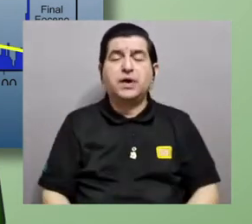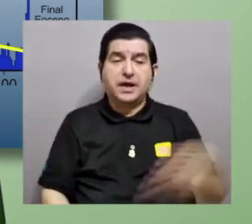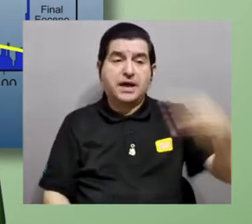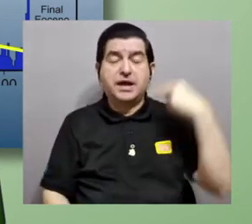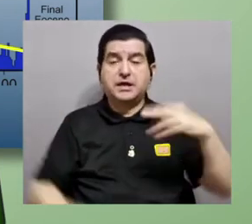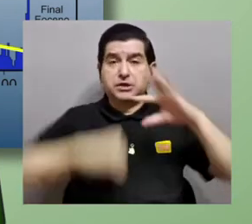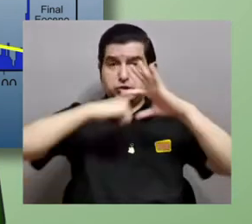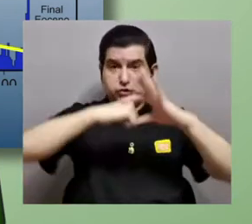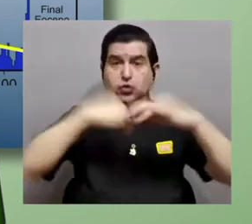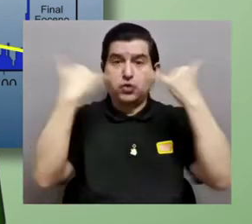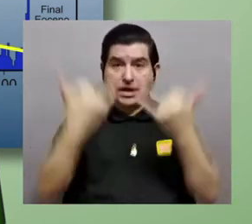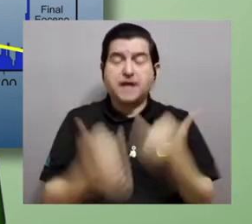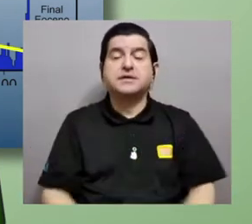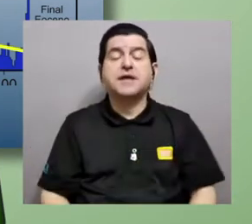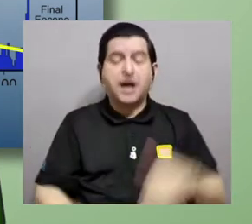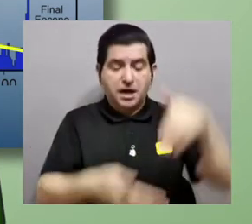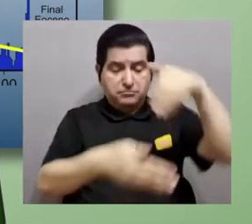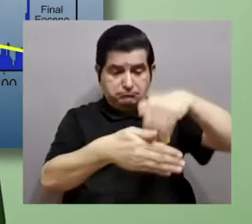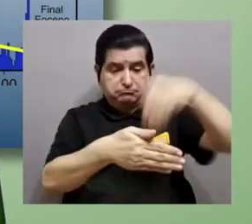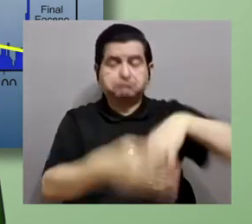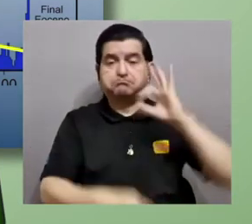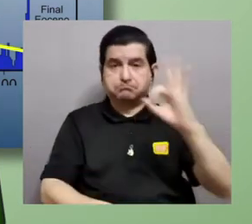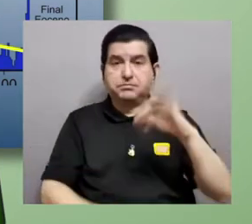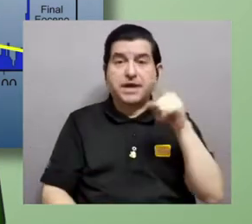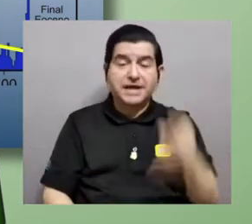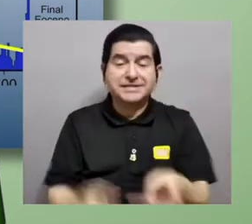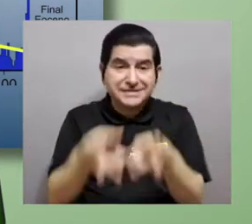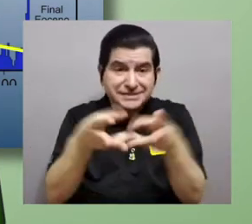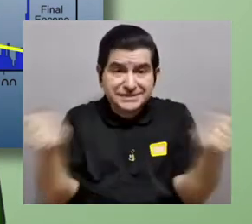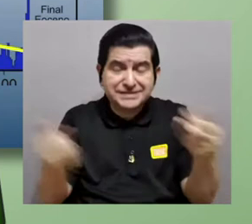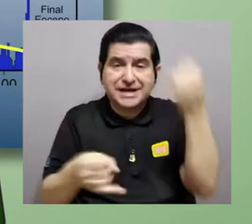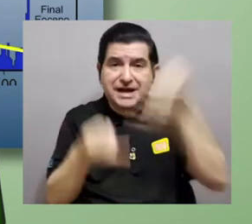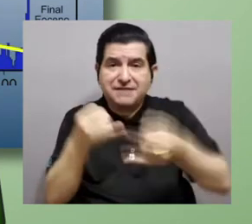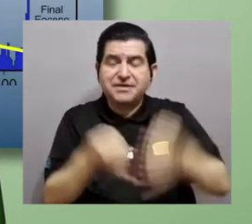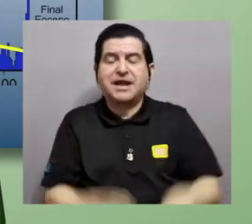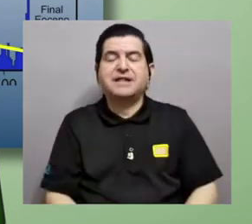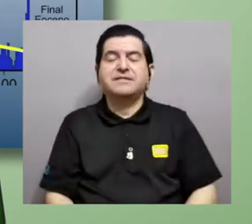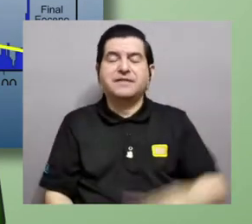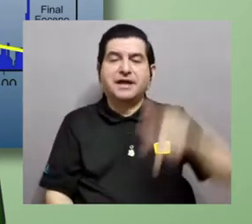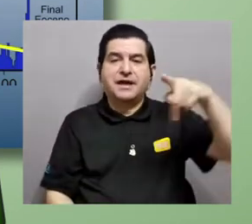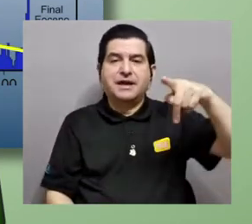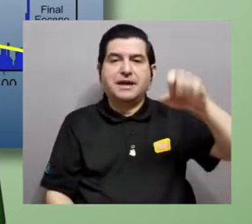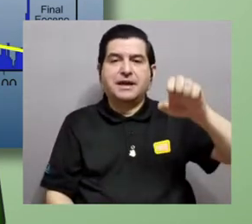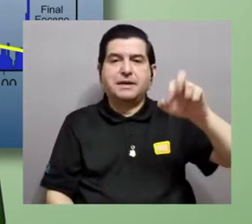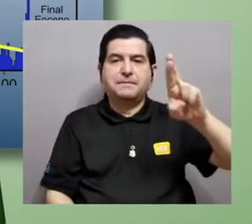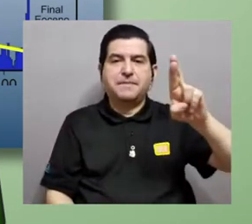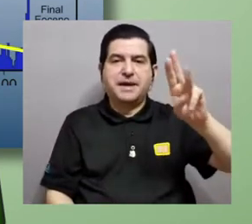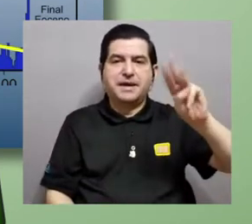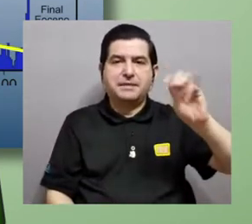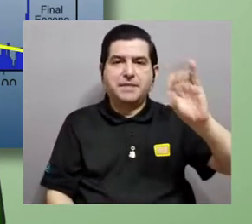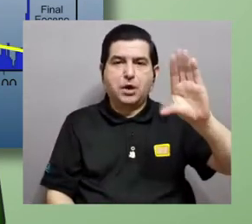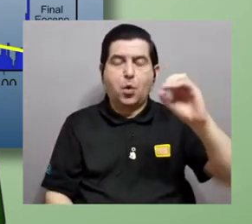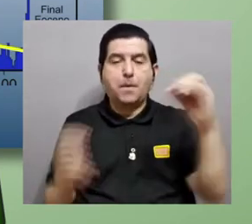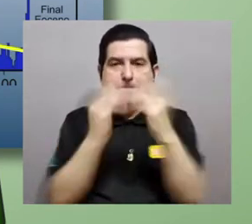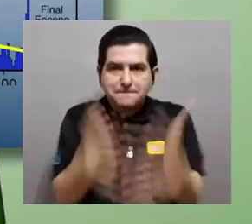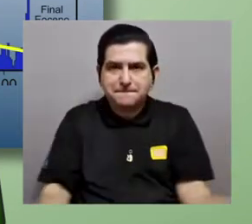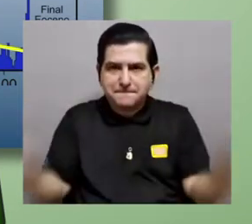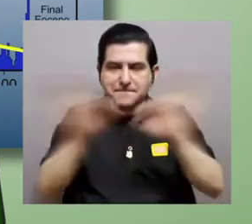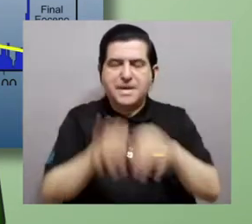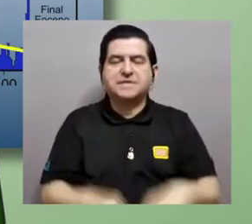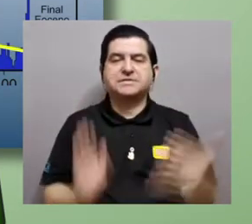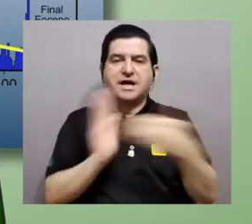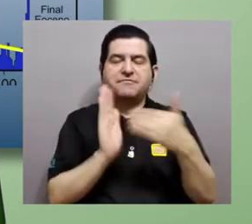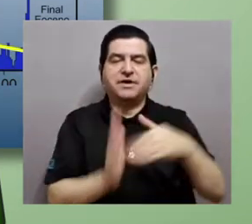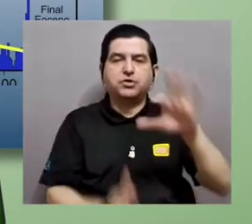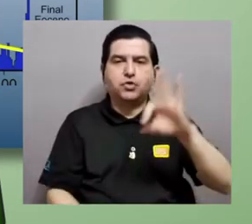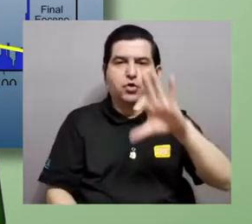la Tierra, bien documentados. Y esa extinción, perdón, del final del Pérmico es la más importante, afectó